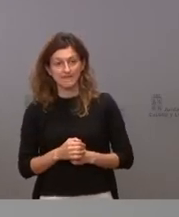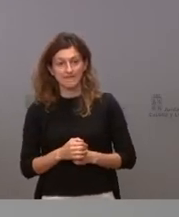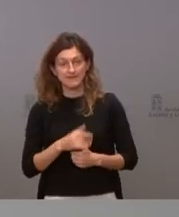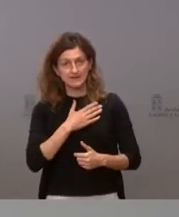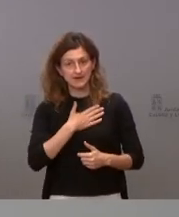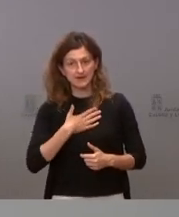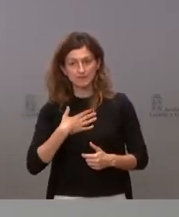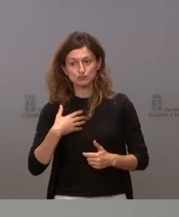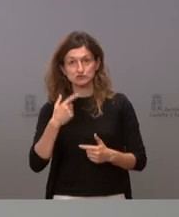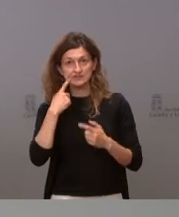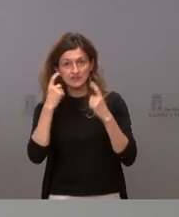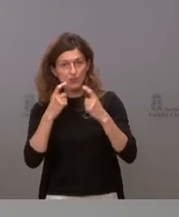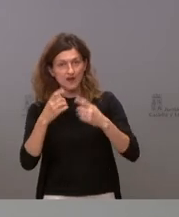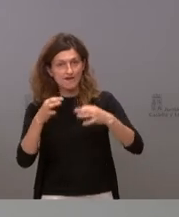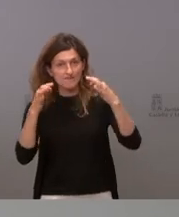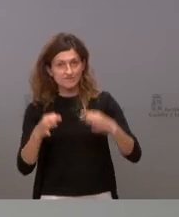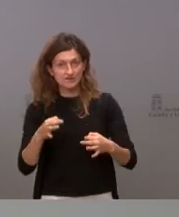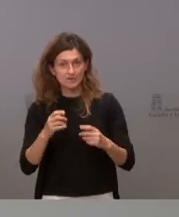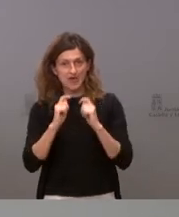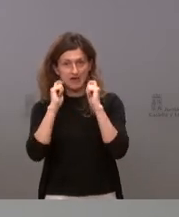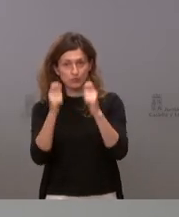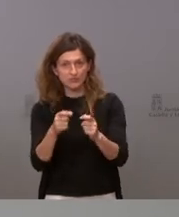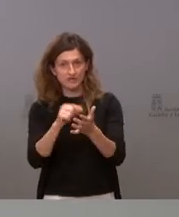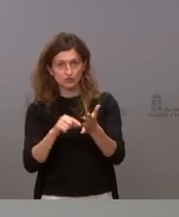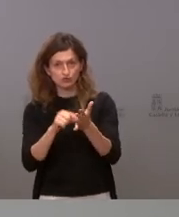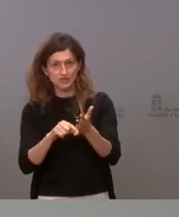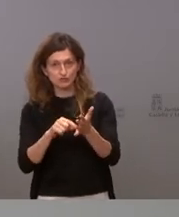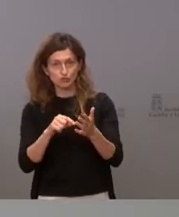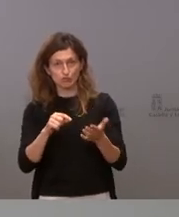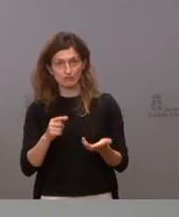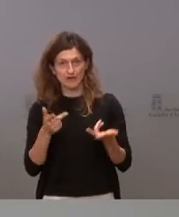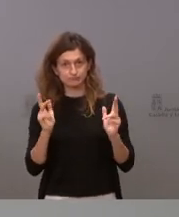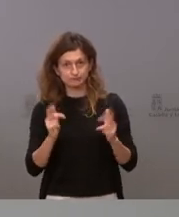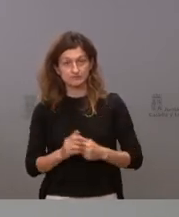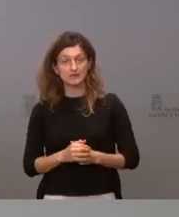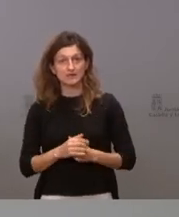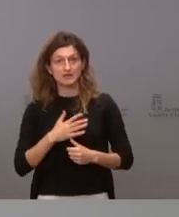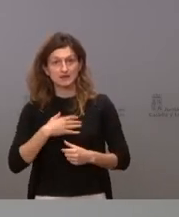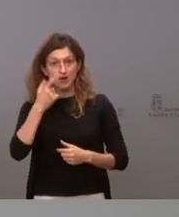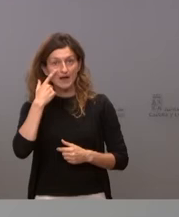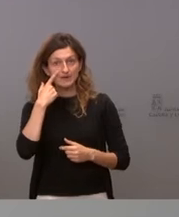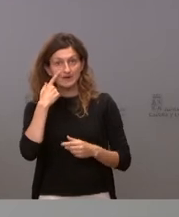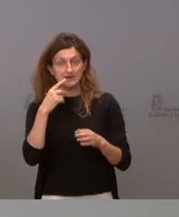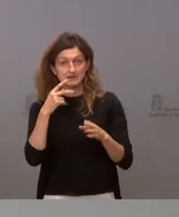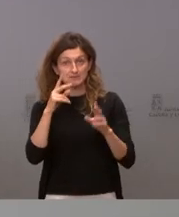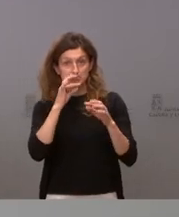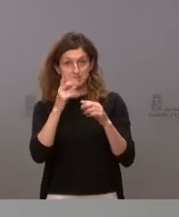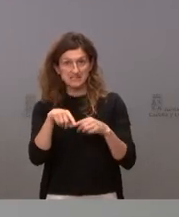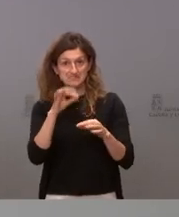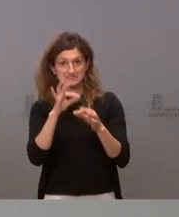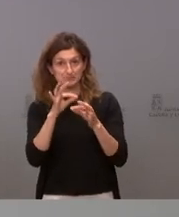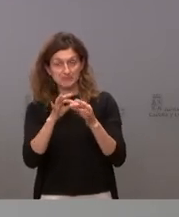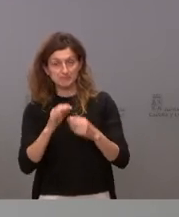idea que tenemos es que tan pronto sea firme se adjudique nuevamente el contrato se licite estamos barajando el mes de septiembre para la licitación y